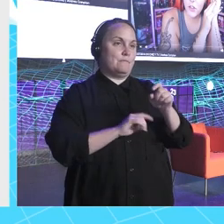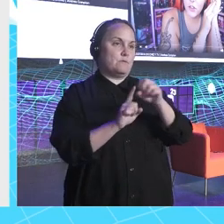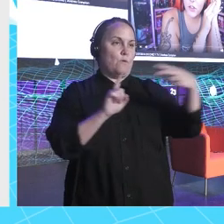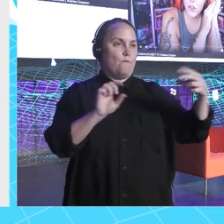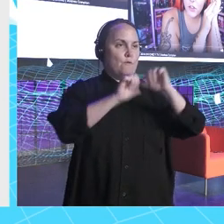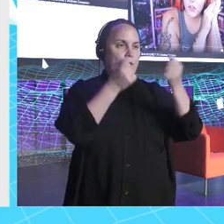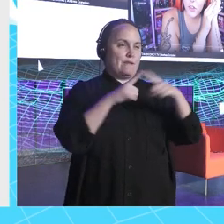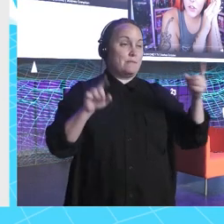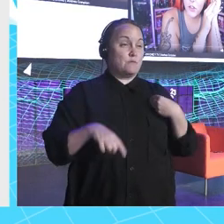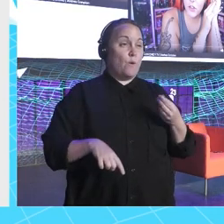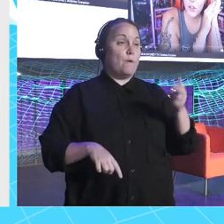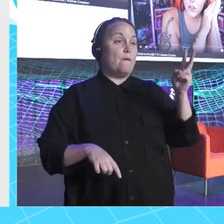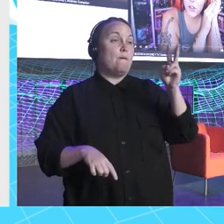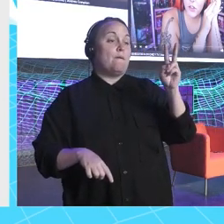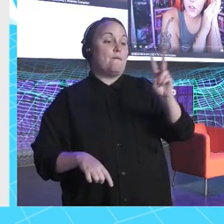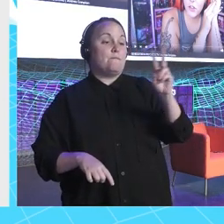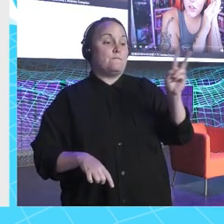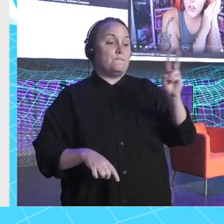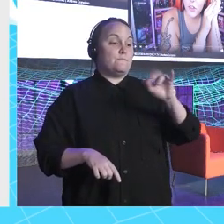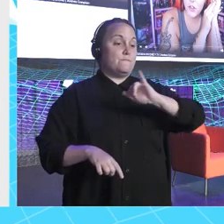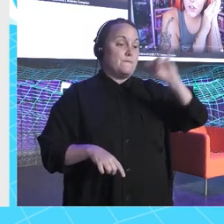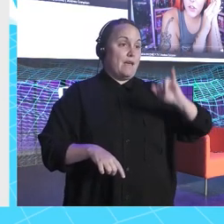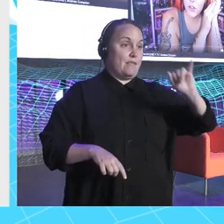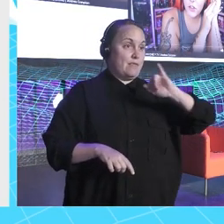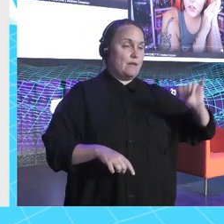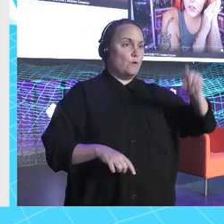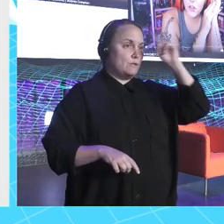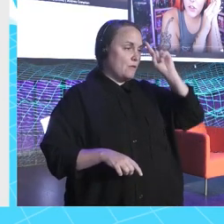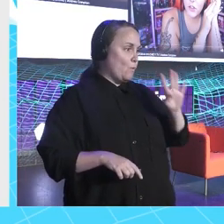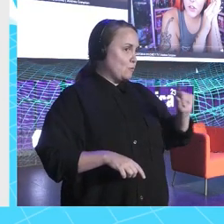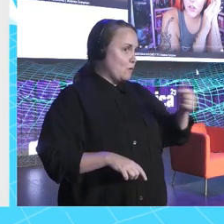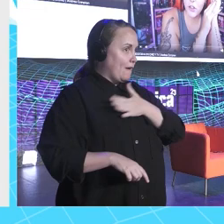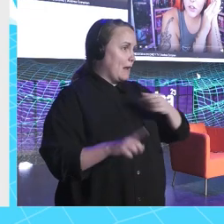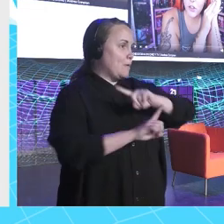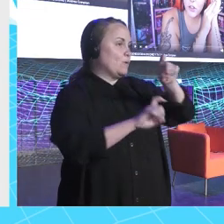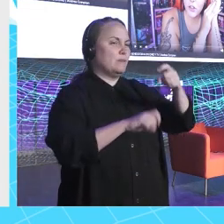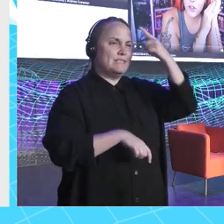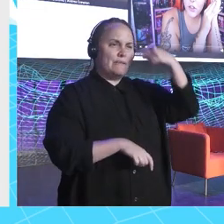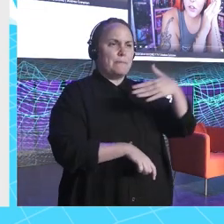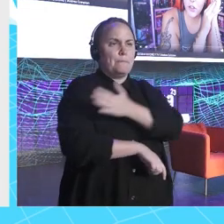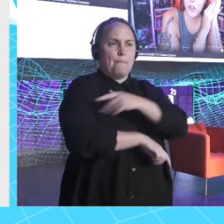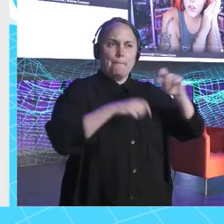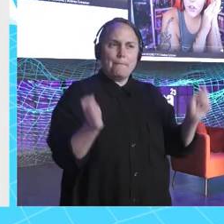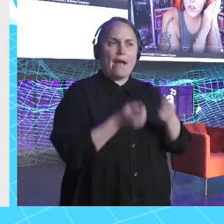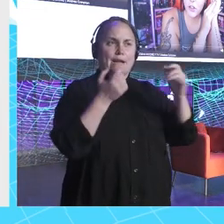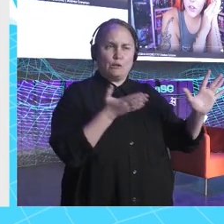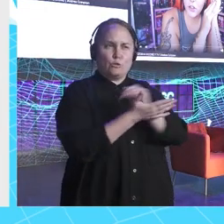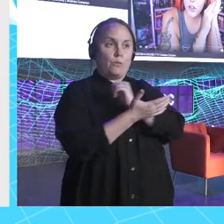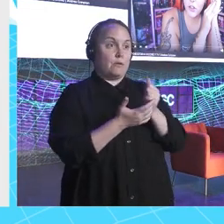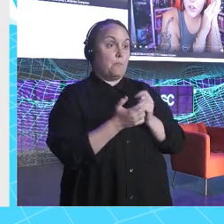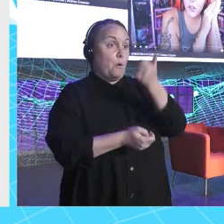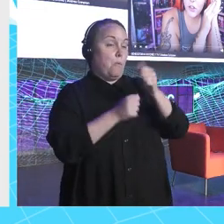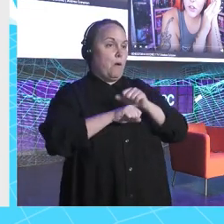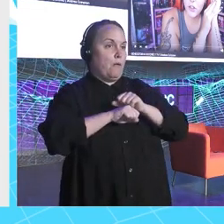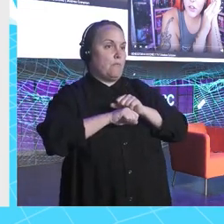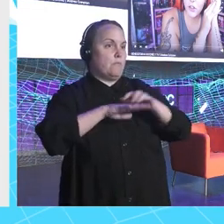No sé si os acordáis de que en YouTube estaban los partners. Oye, quedaban cuatro minutos y iba a hacer preguntas. Bueno, da igual. Todos los partners y todo esto. Y hemos ido como creciendo y aprendiendo poco